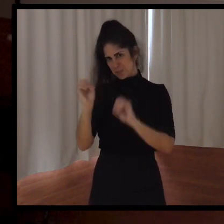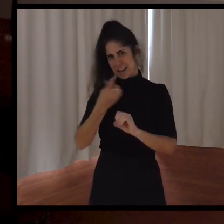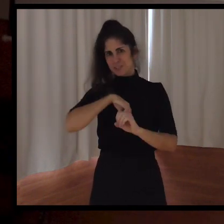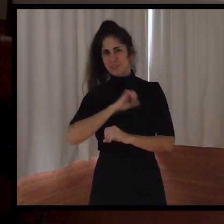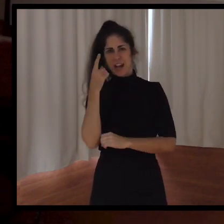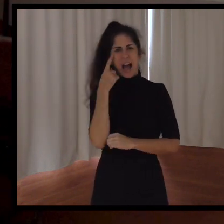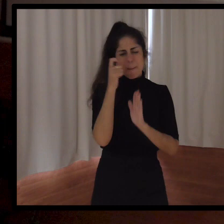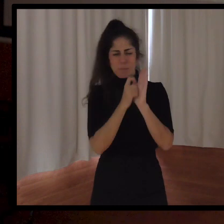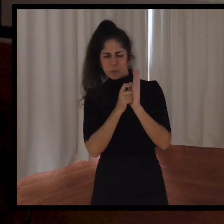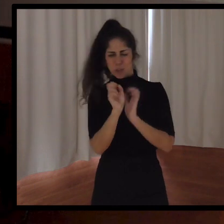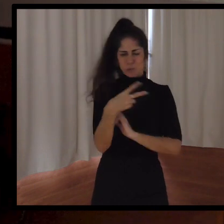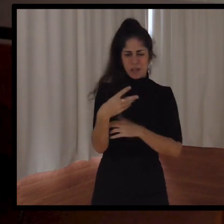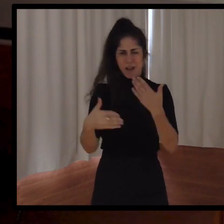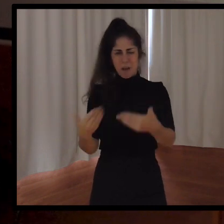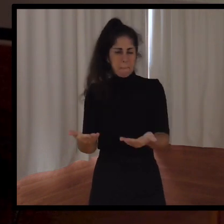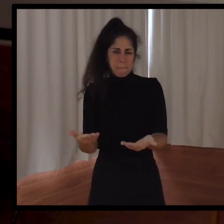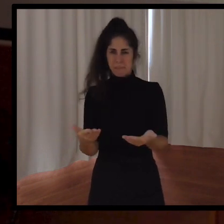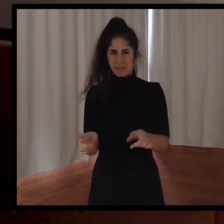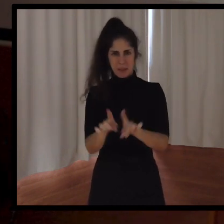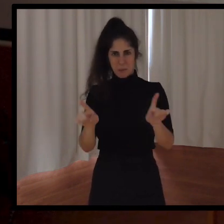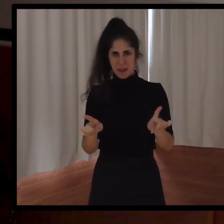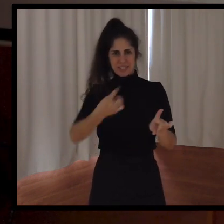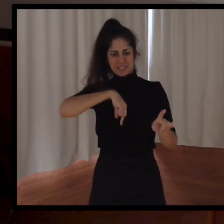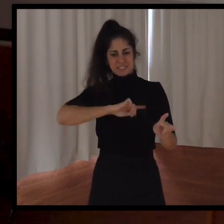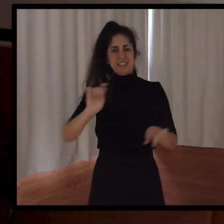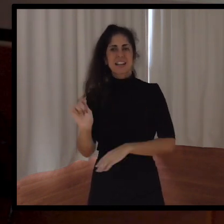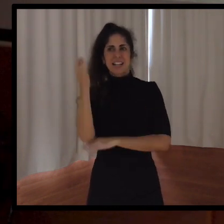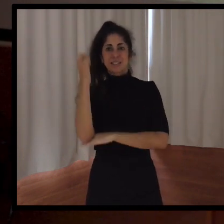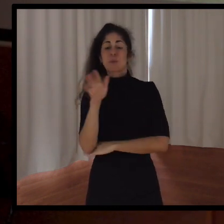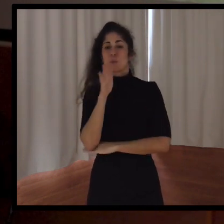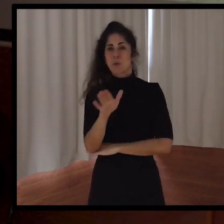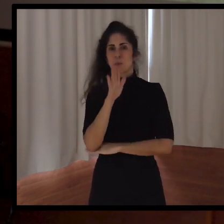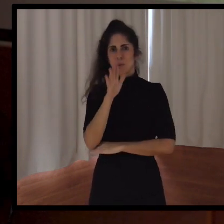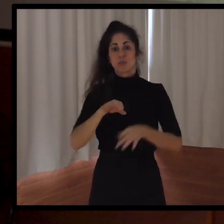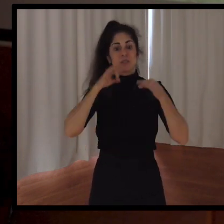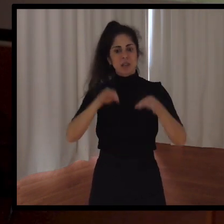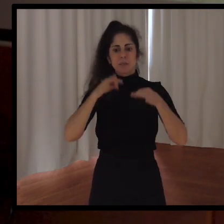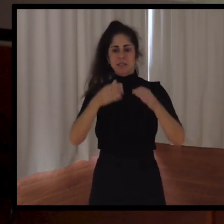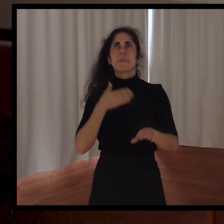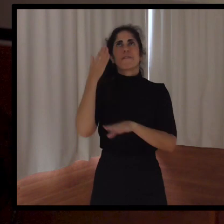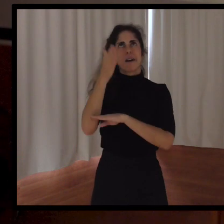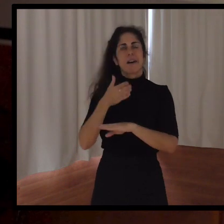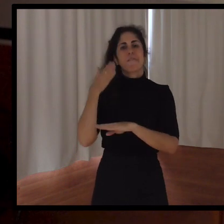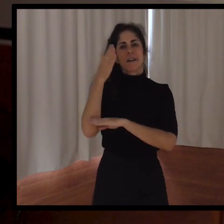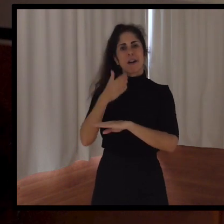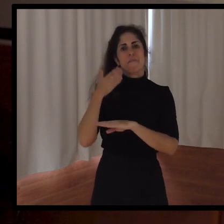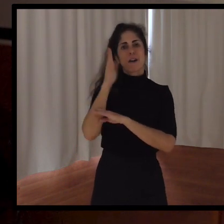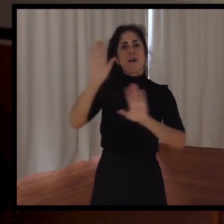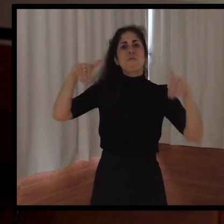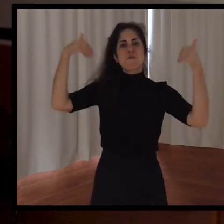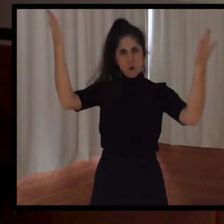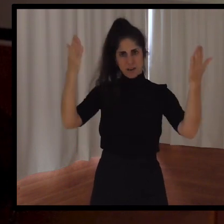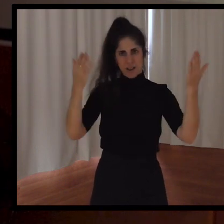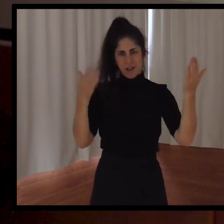estamos acostumbrados a jugar siempre fuera y por una vez que nos toca el premio de poder participar en